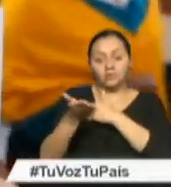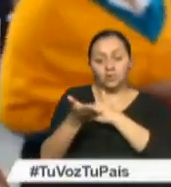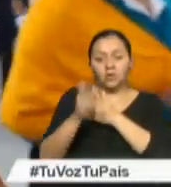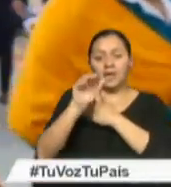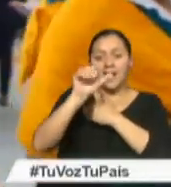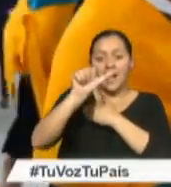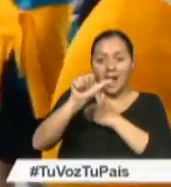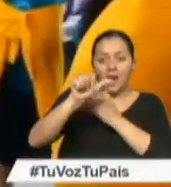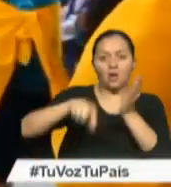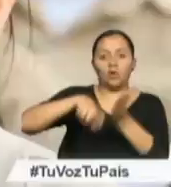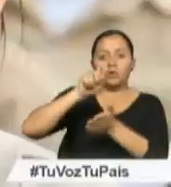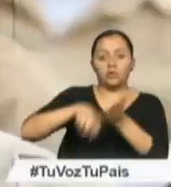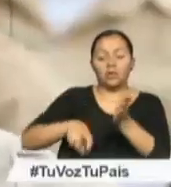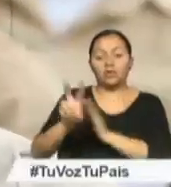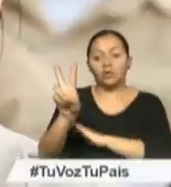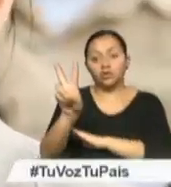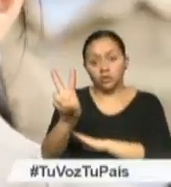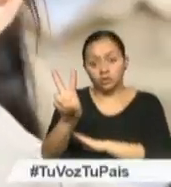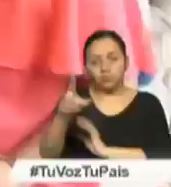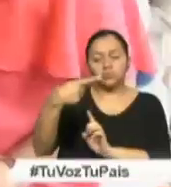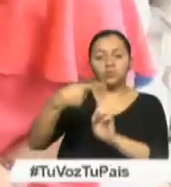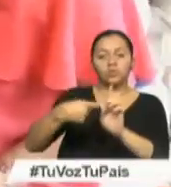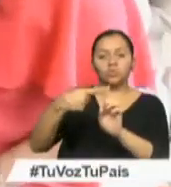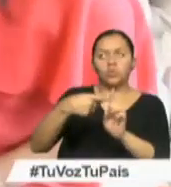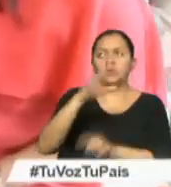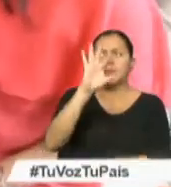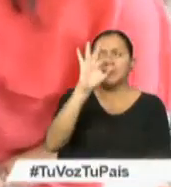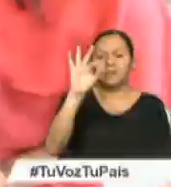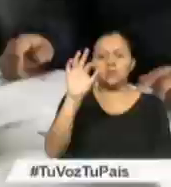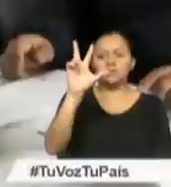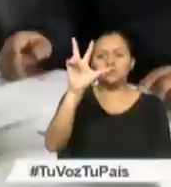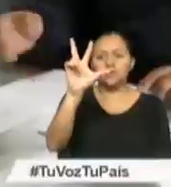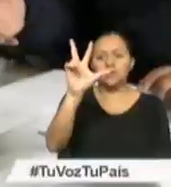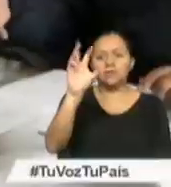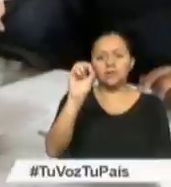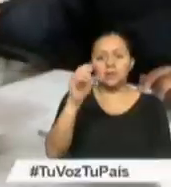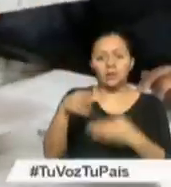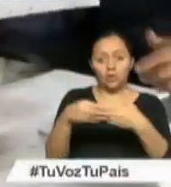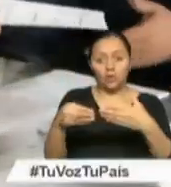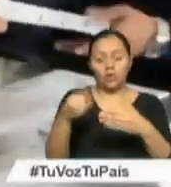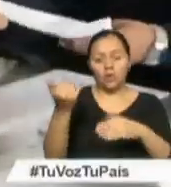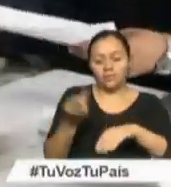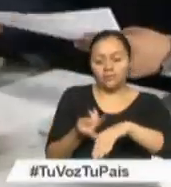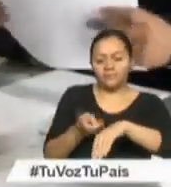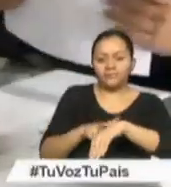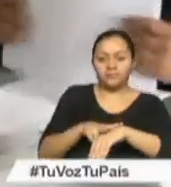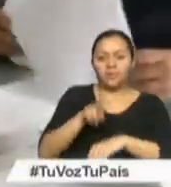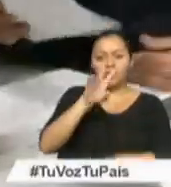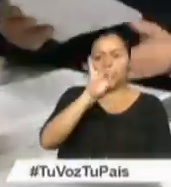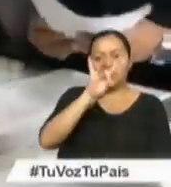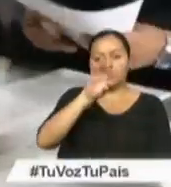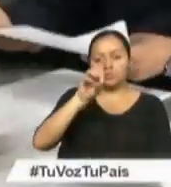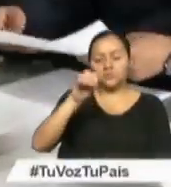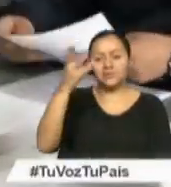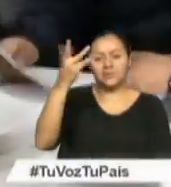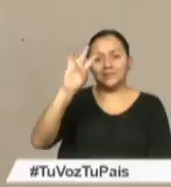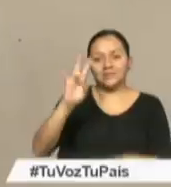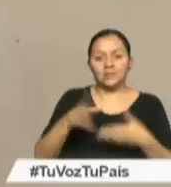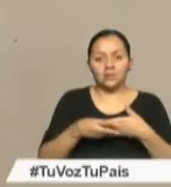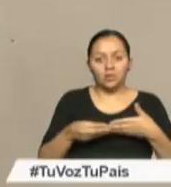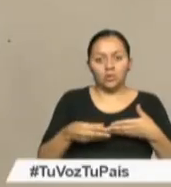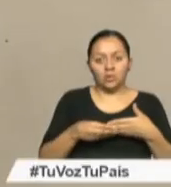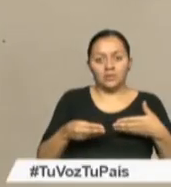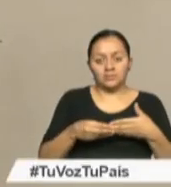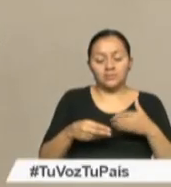con una remuneración de 530 dólares ahora percibirán 817 dólares El requisito es